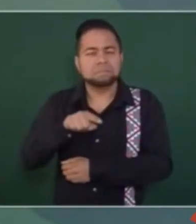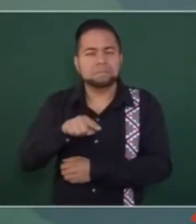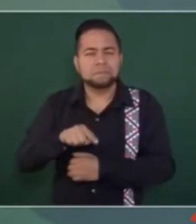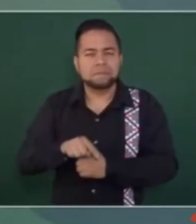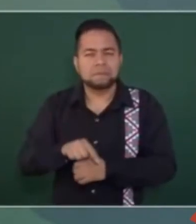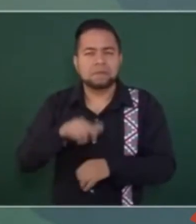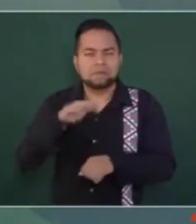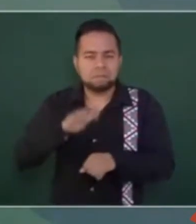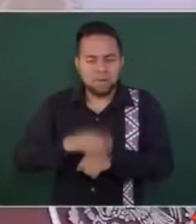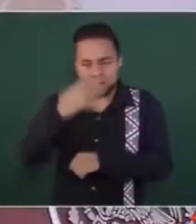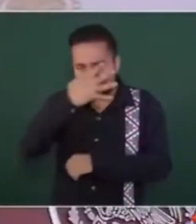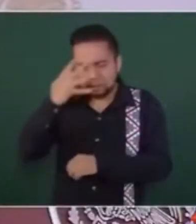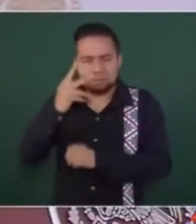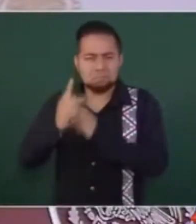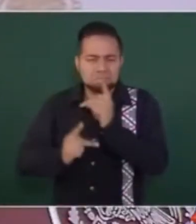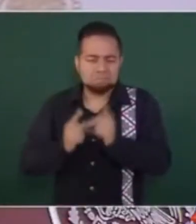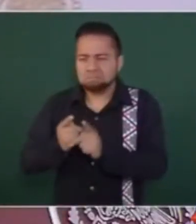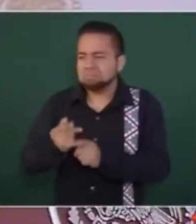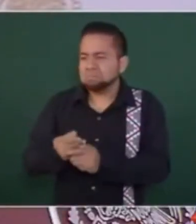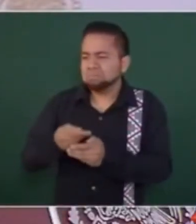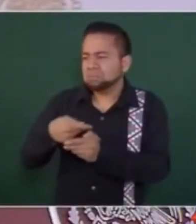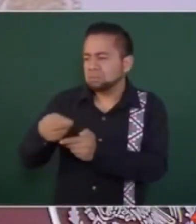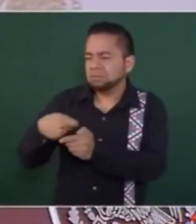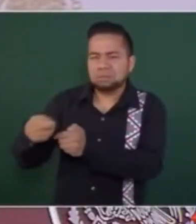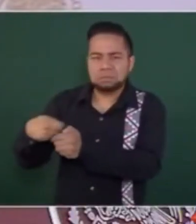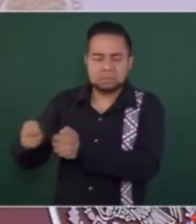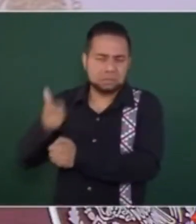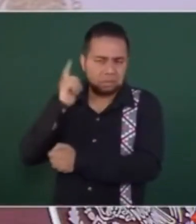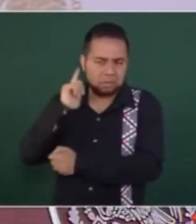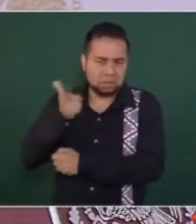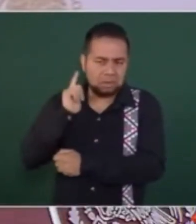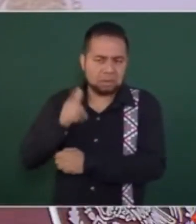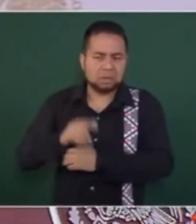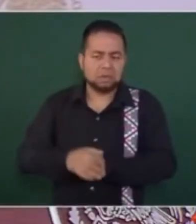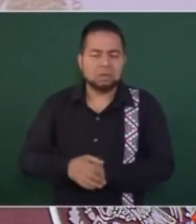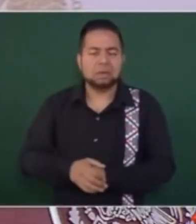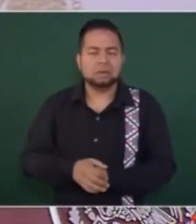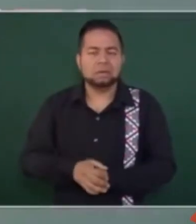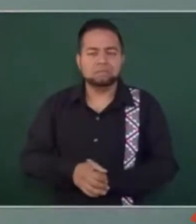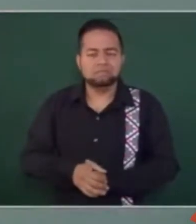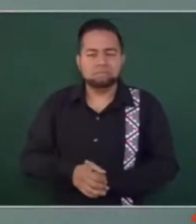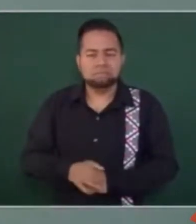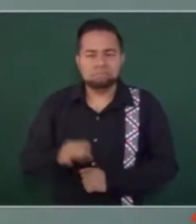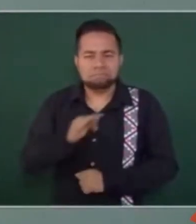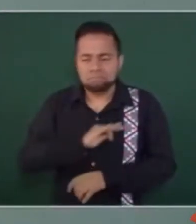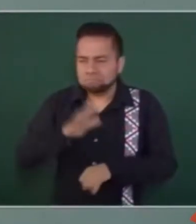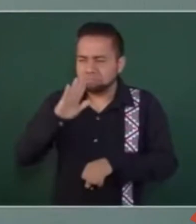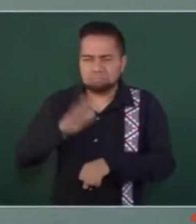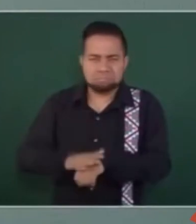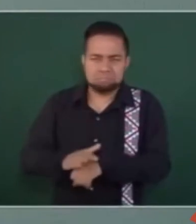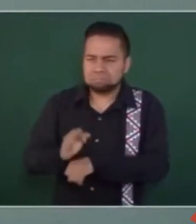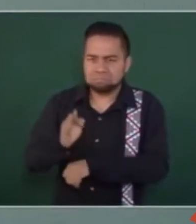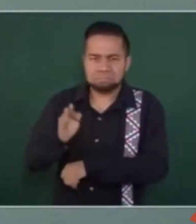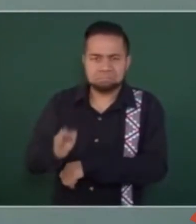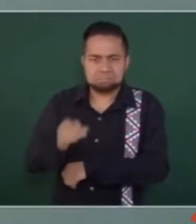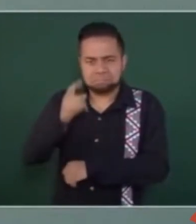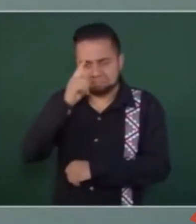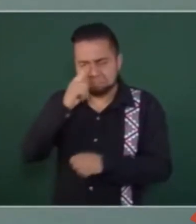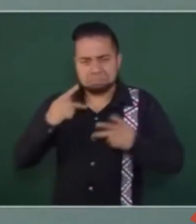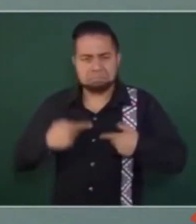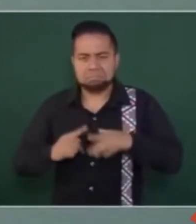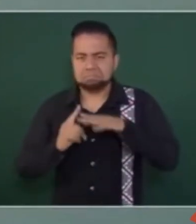visas, que sea más la aceptación de